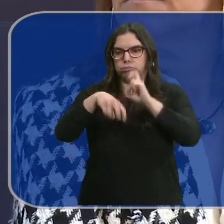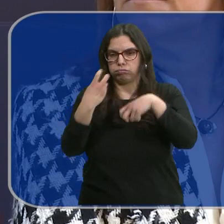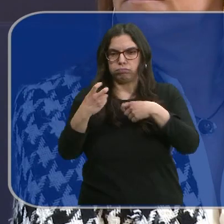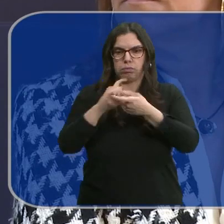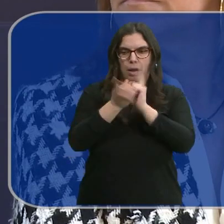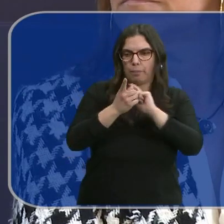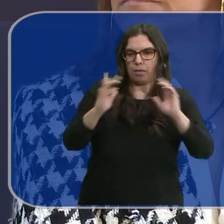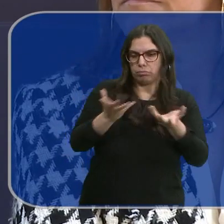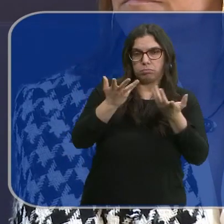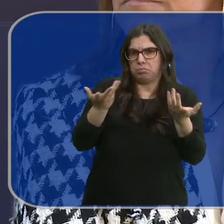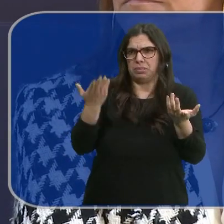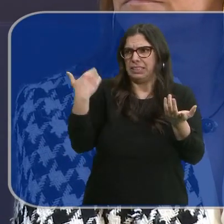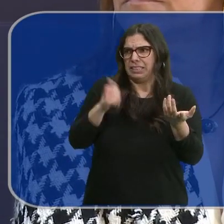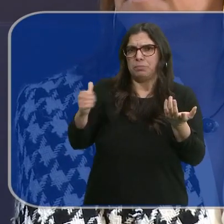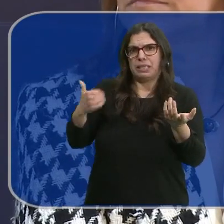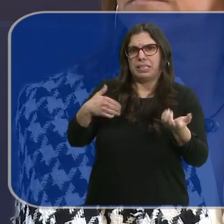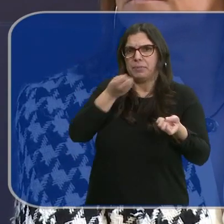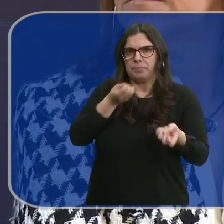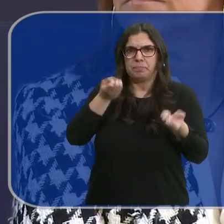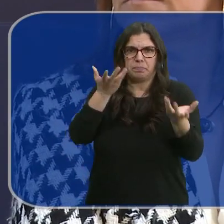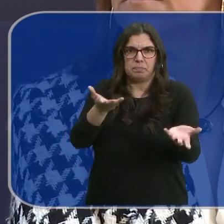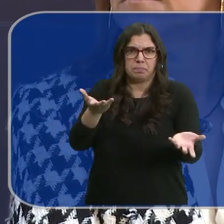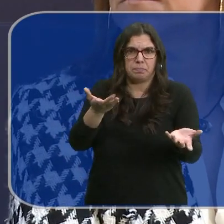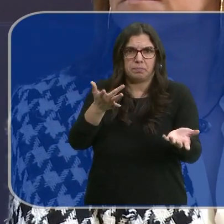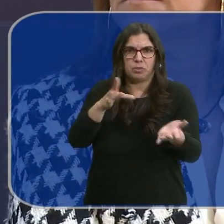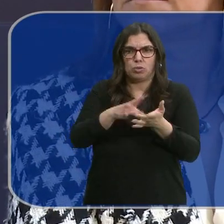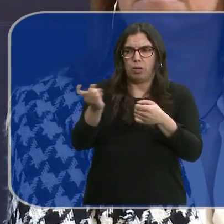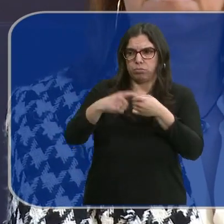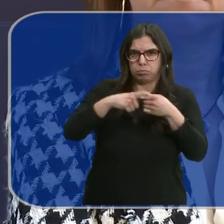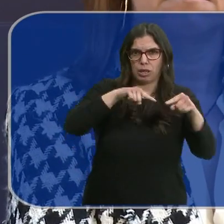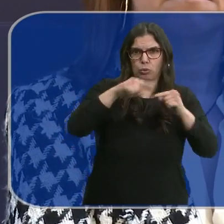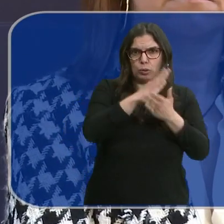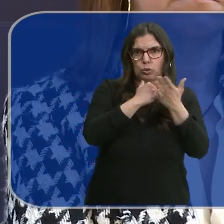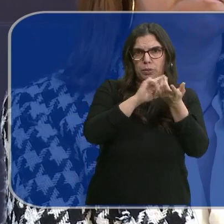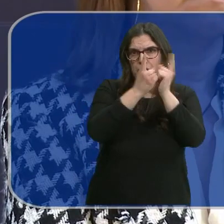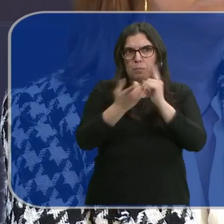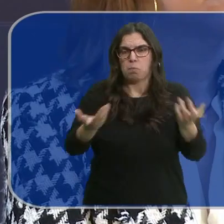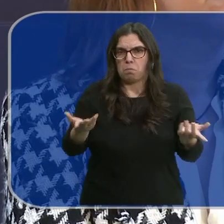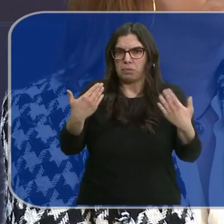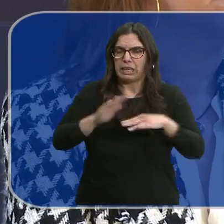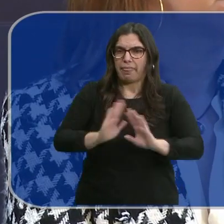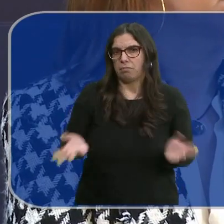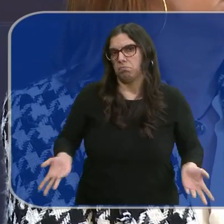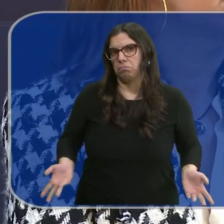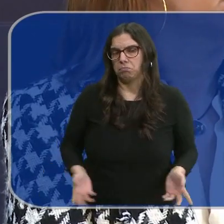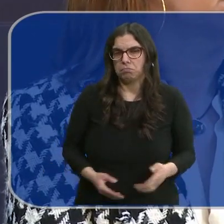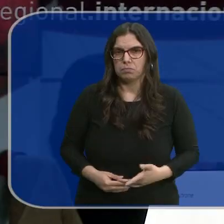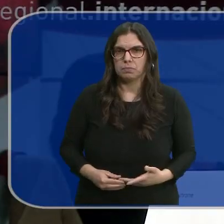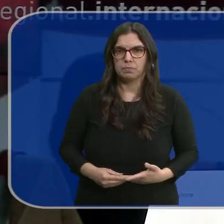reestructuran, se impulsan. Ya lo dijimos hace semanas, hubo incorporaciones en la ejecutiva autonómica y no ha sucedido nada.